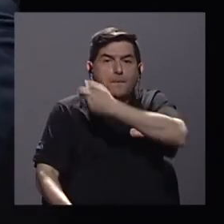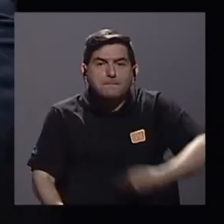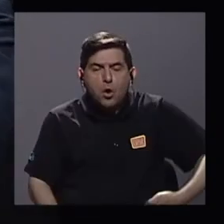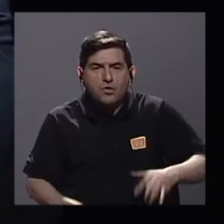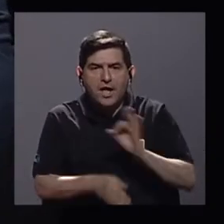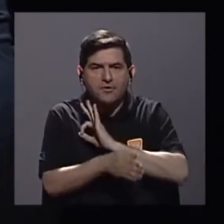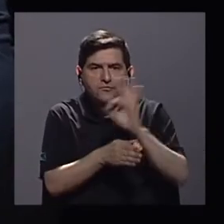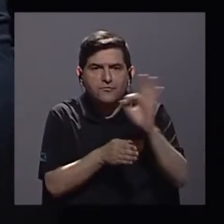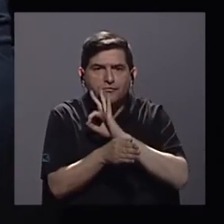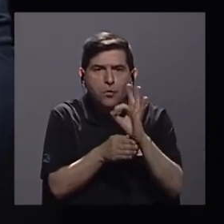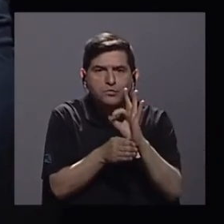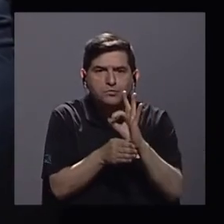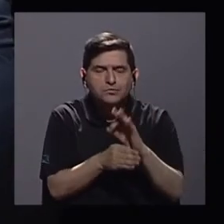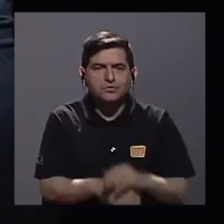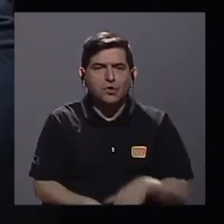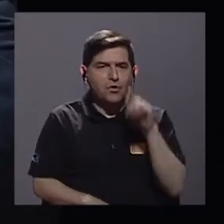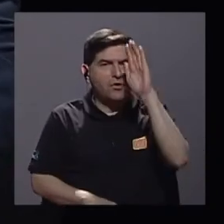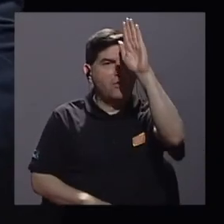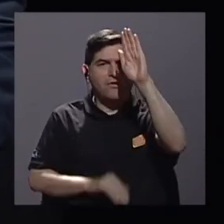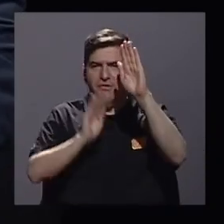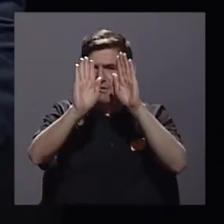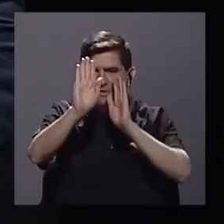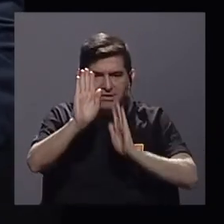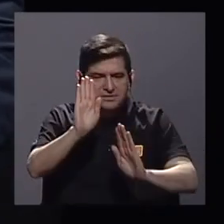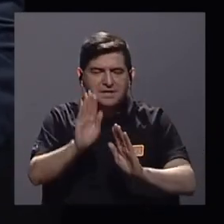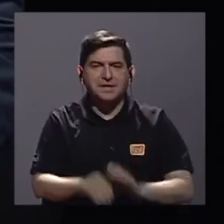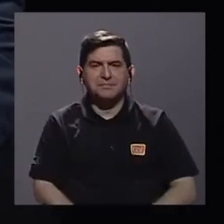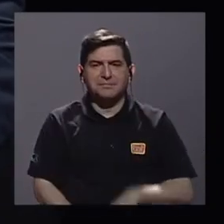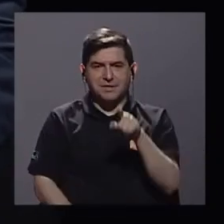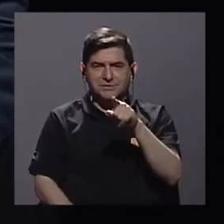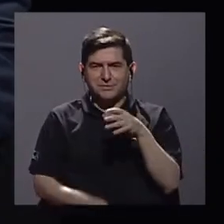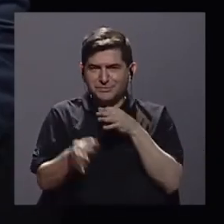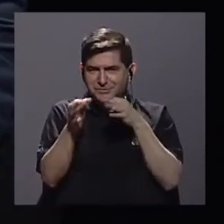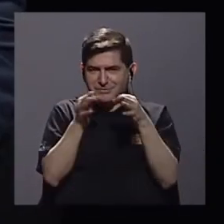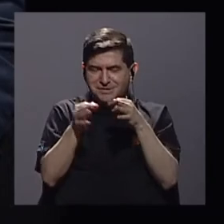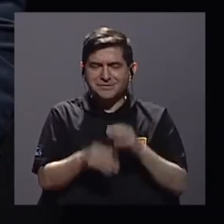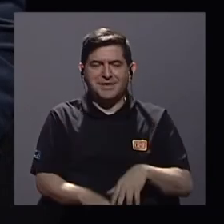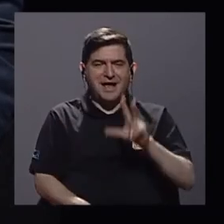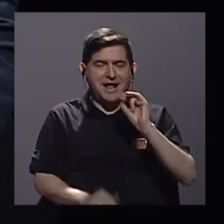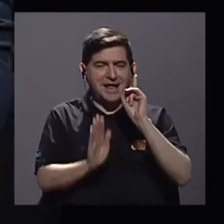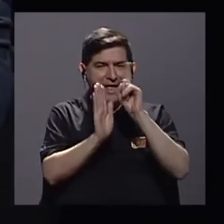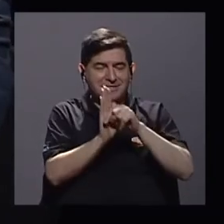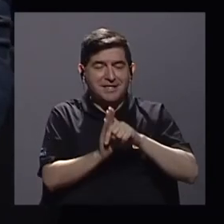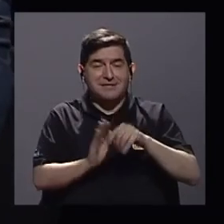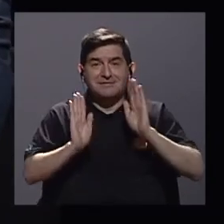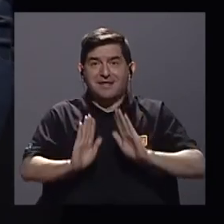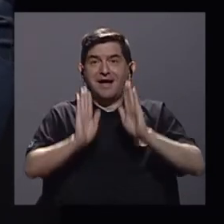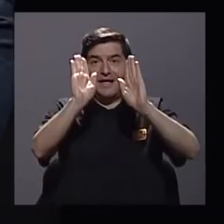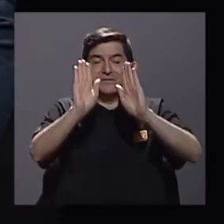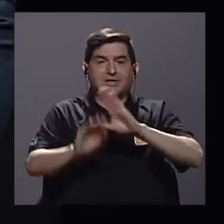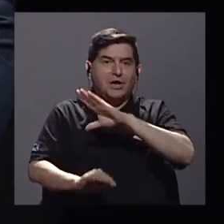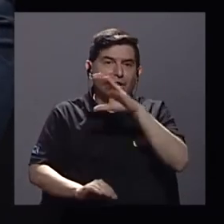a funcionar ese esquema? Si me lo puede explicar en 30 segundos, genial, si no,